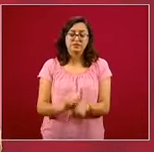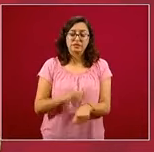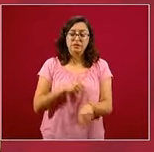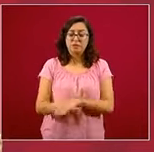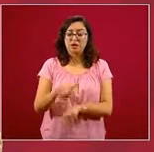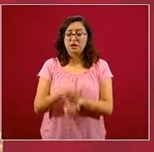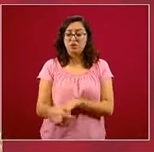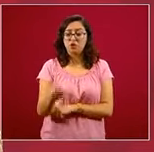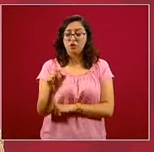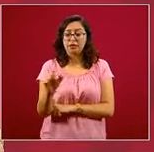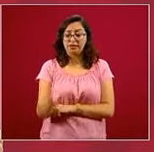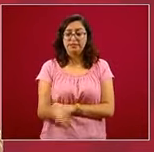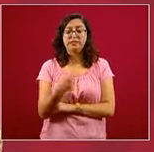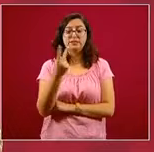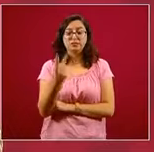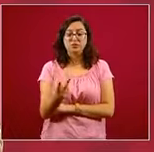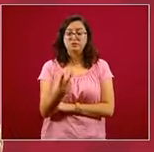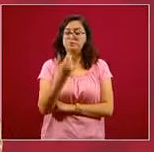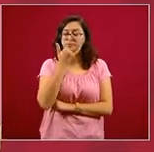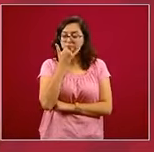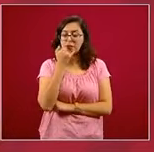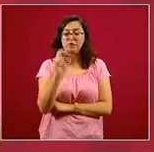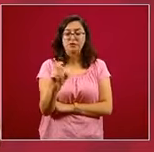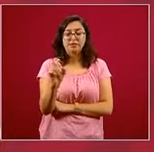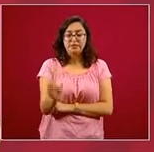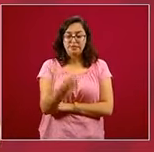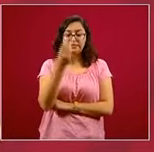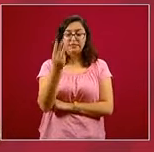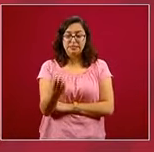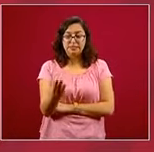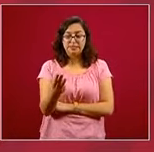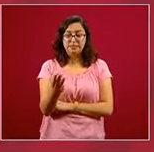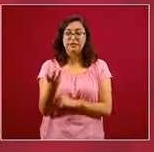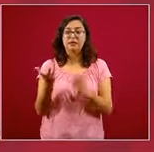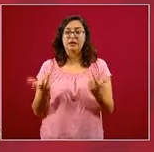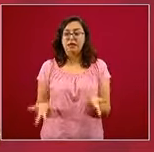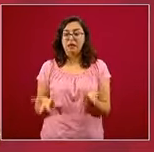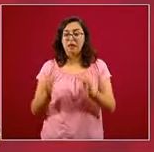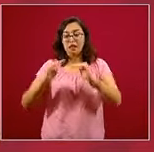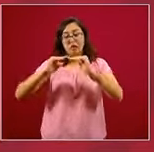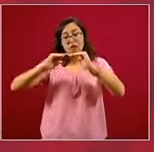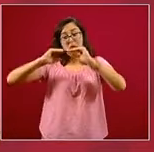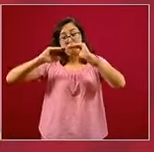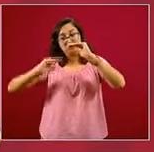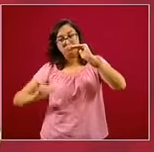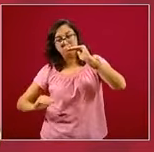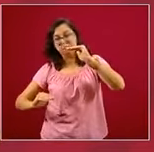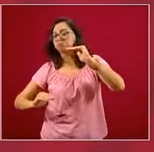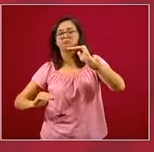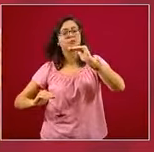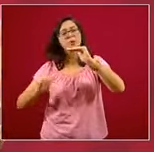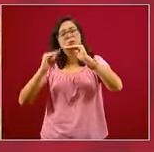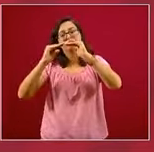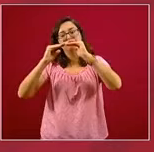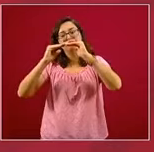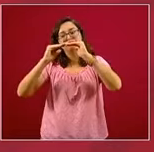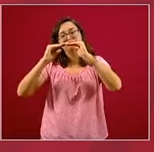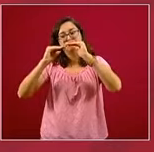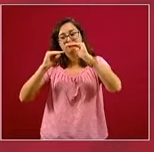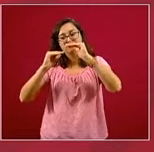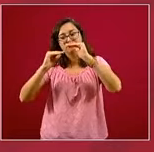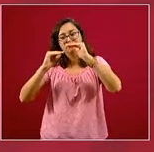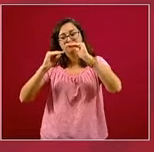32, 33, perdón, el descenso ya no fue tan grande, desafortunadamente, pero